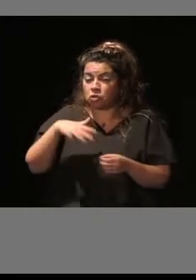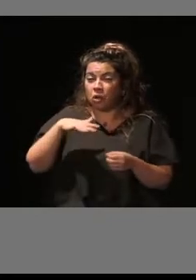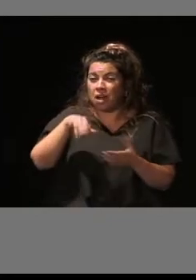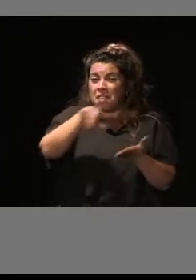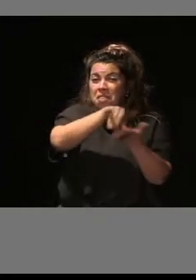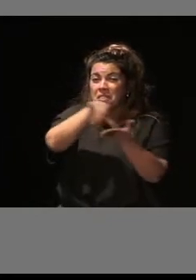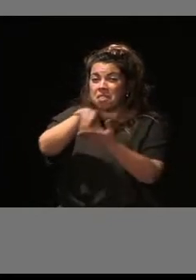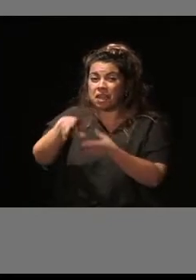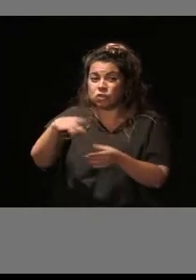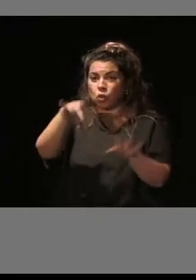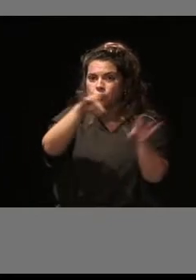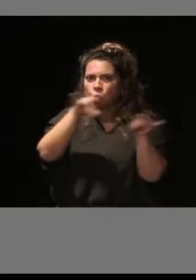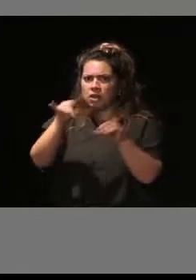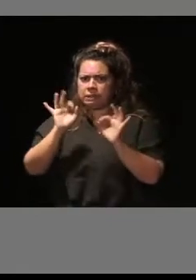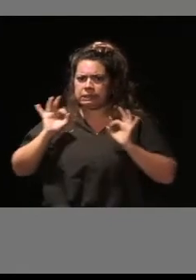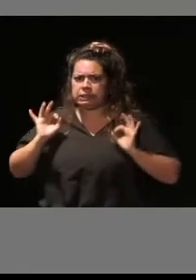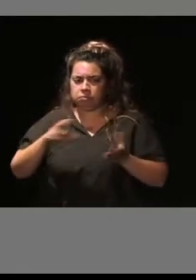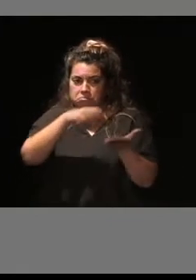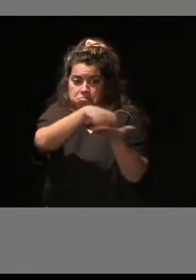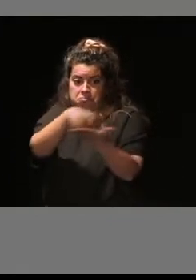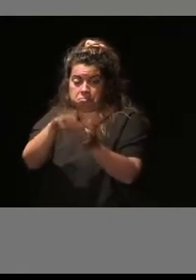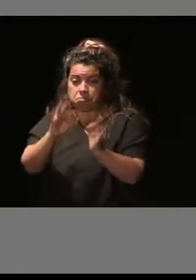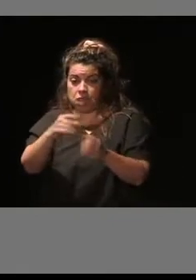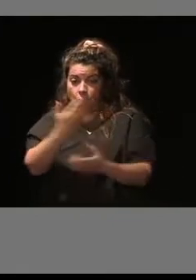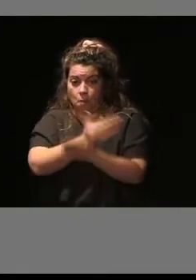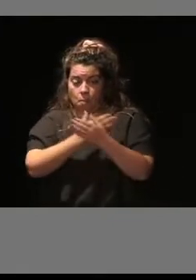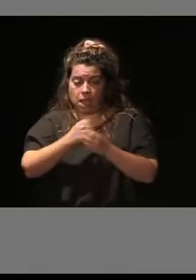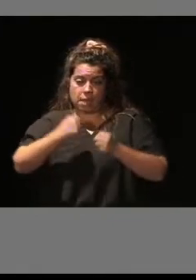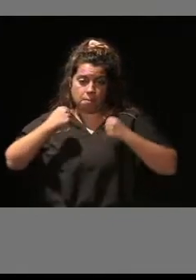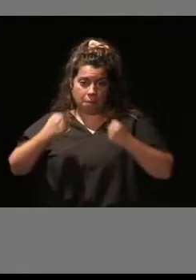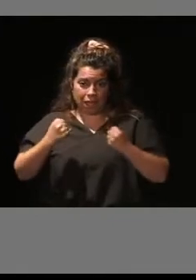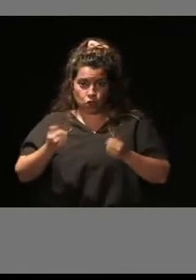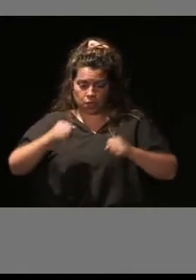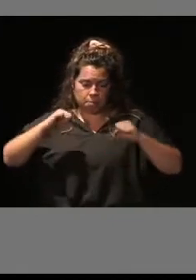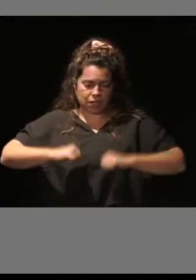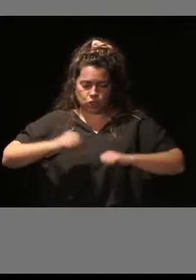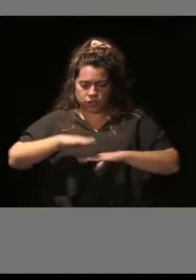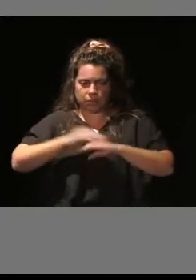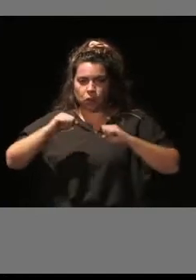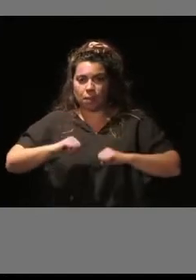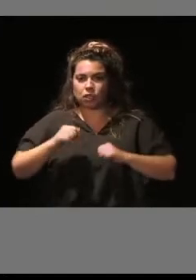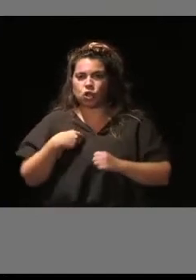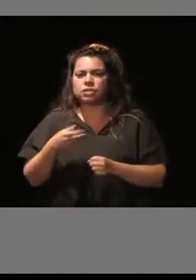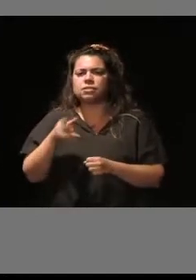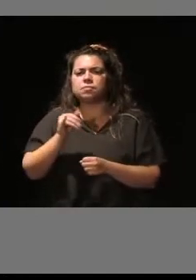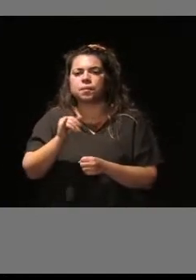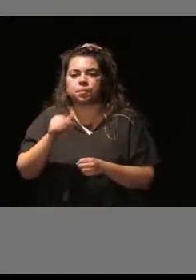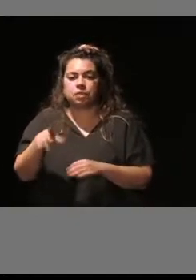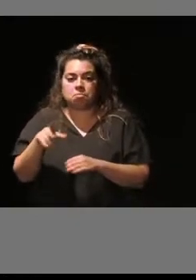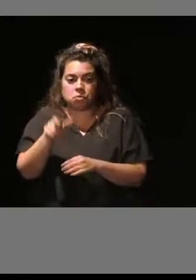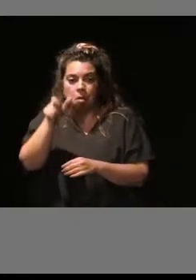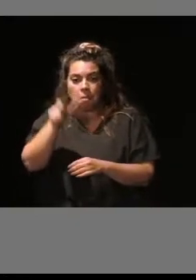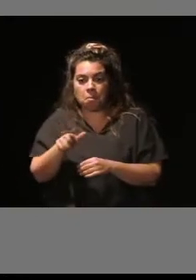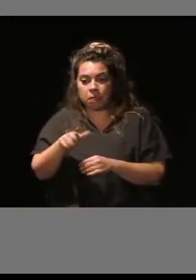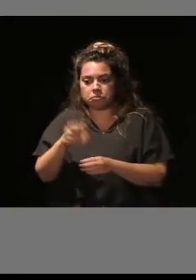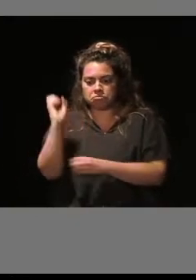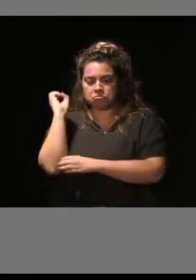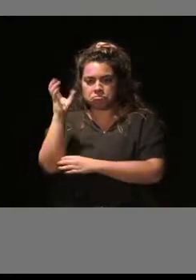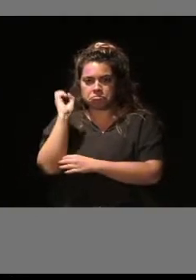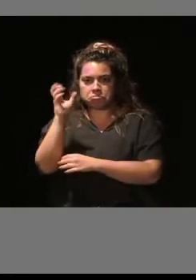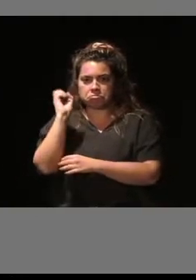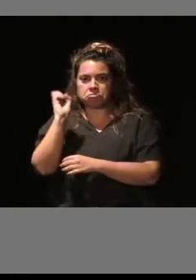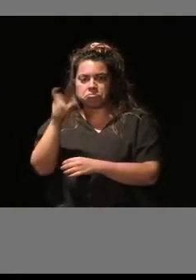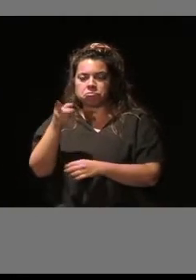de mayores de nuestro ayuntamiento, en el que un monitor desarrollaba una serie de charlas en las que se